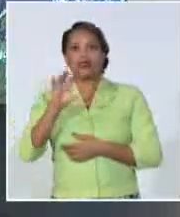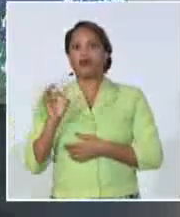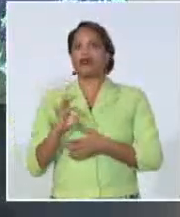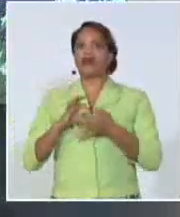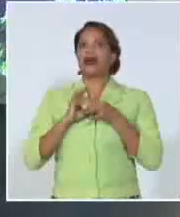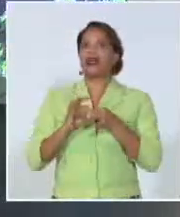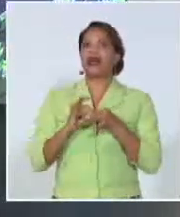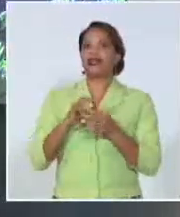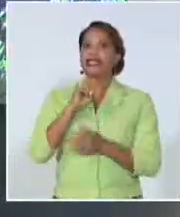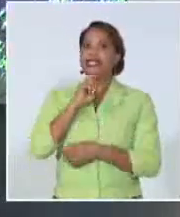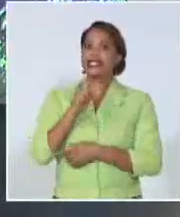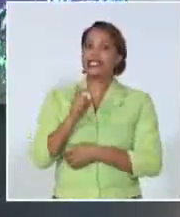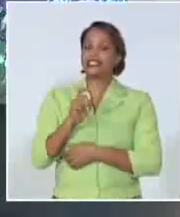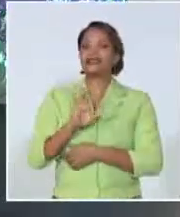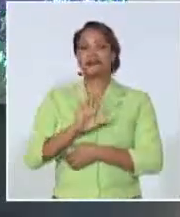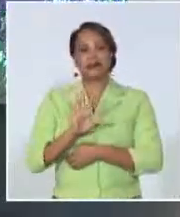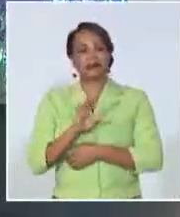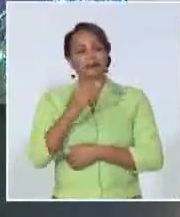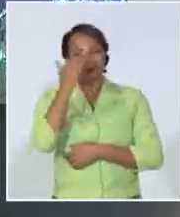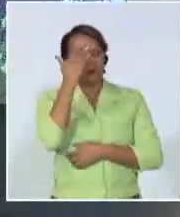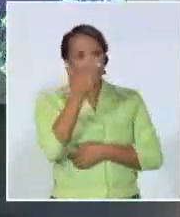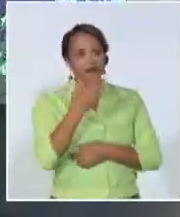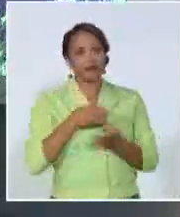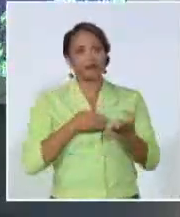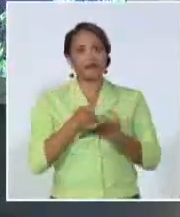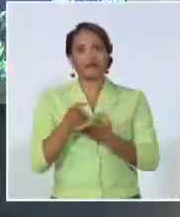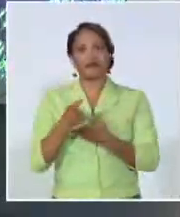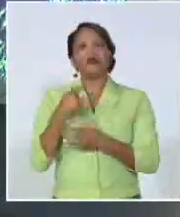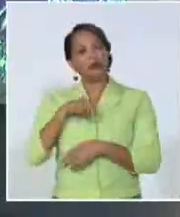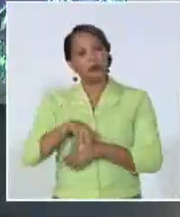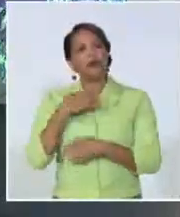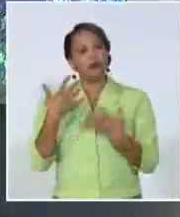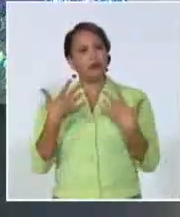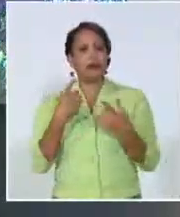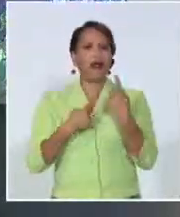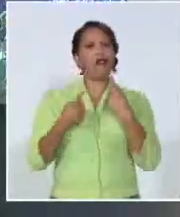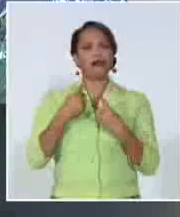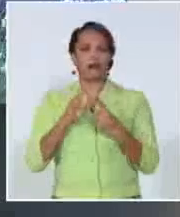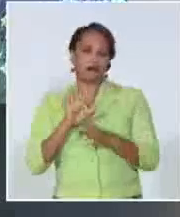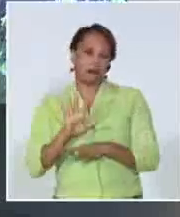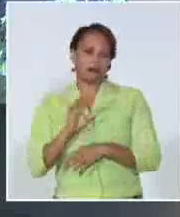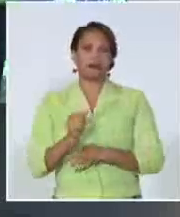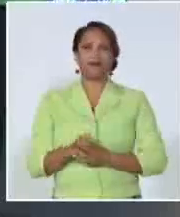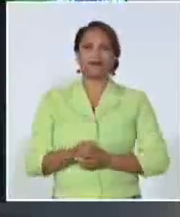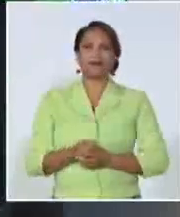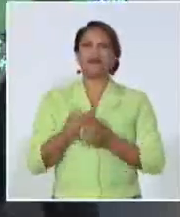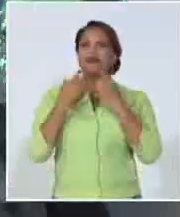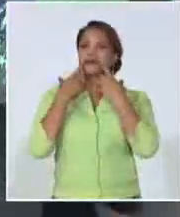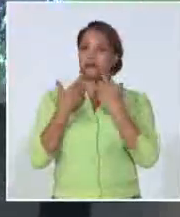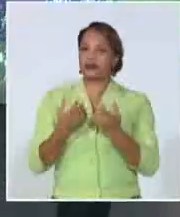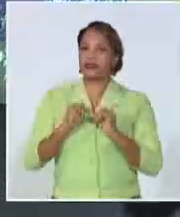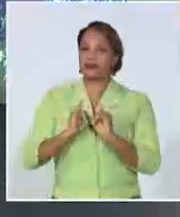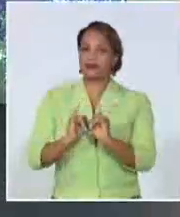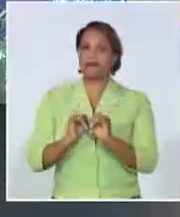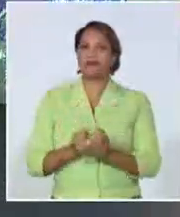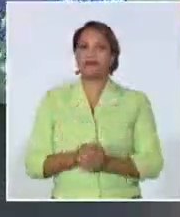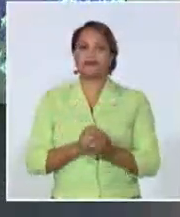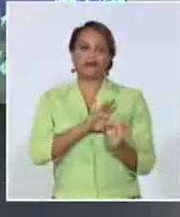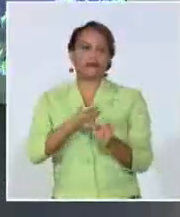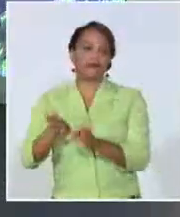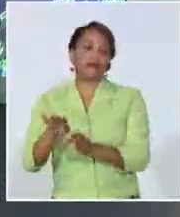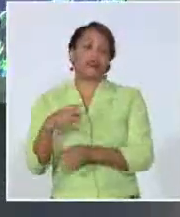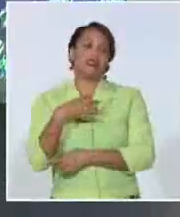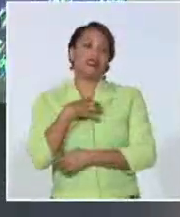que no. Gracias, doctor Contoro Vidales. Iba a refrescar un poco ahora. Vamos a ver. Importante ese dato. Gracias. Bueno, es que tenemos